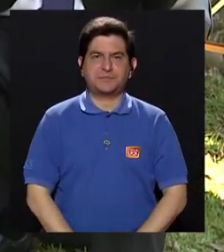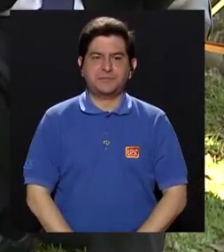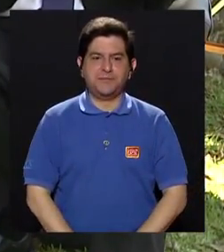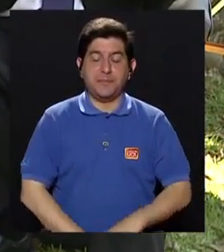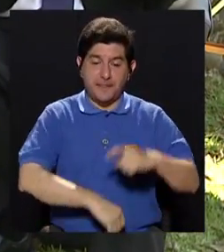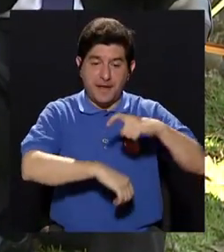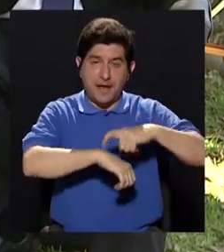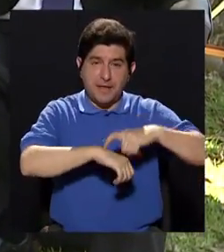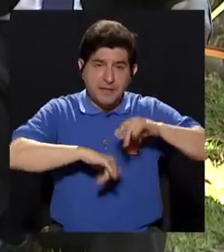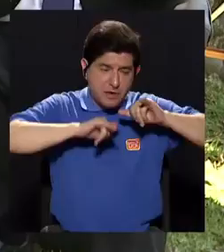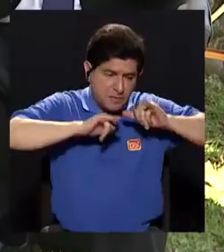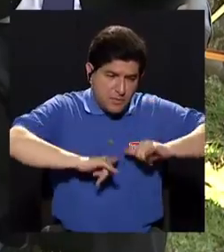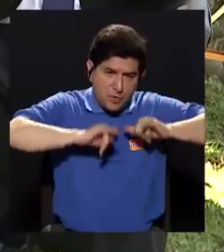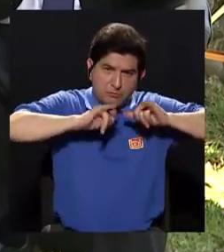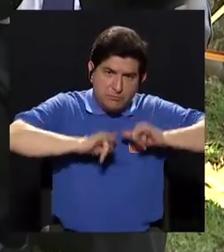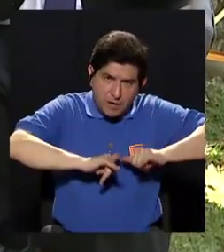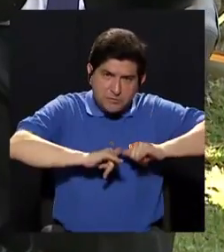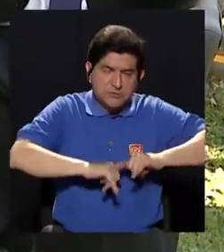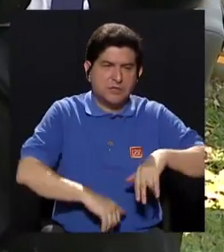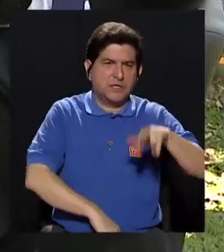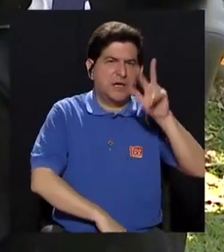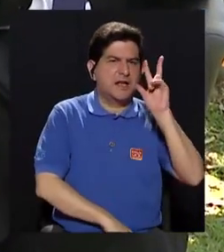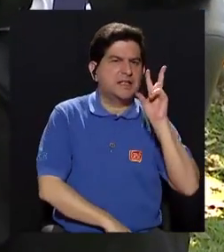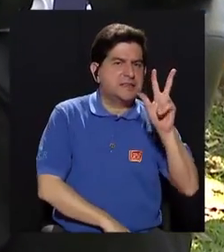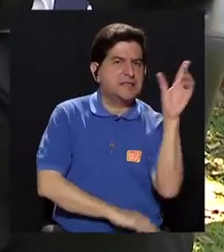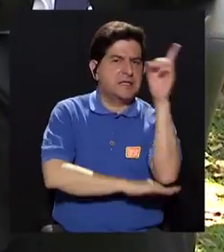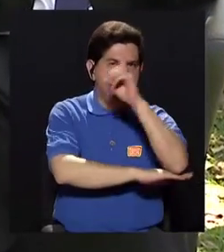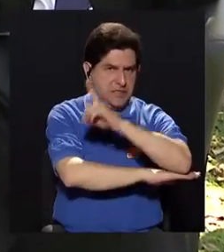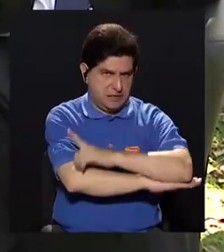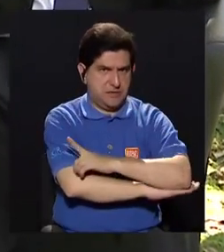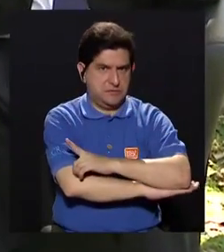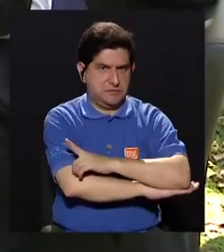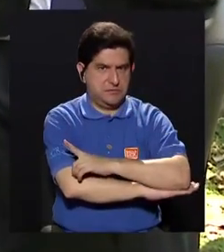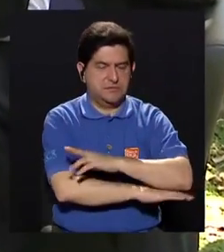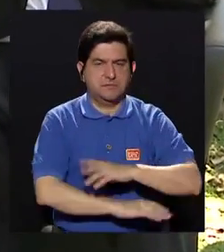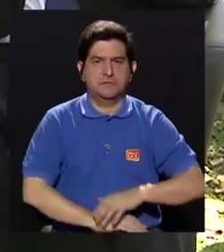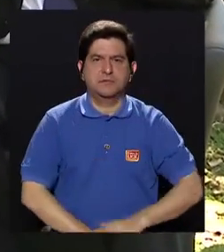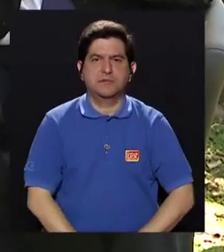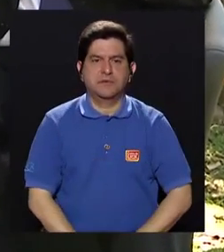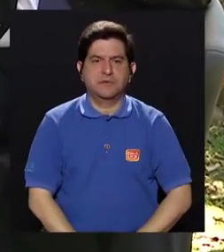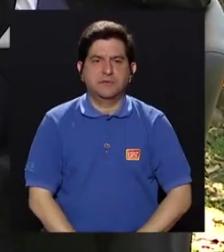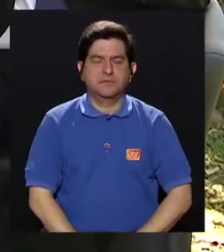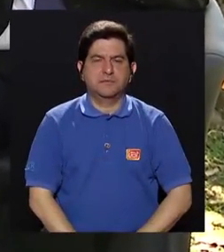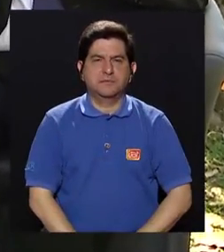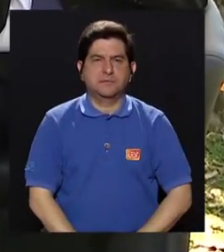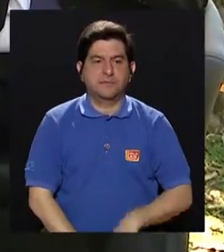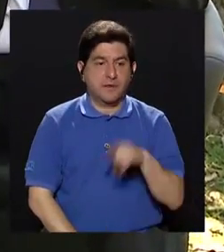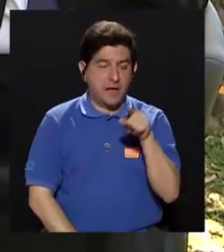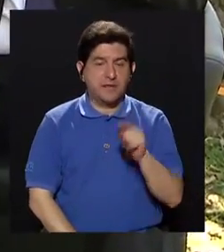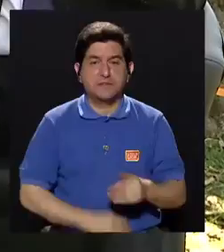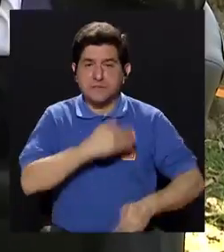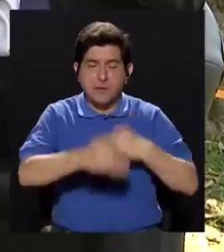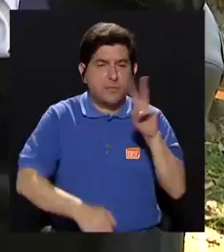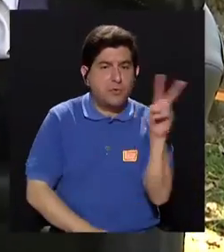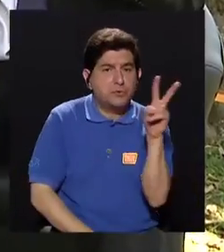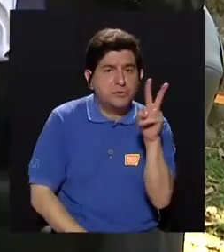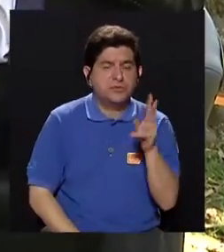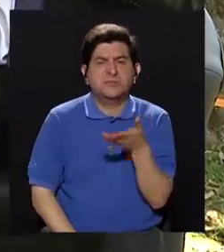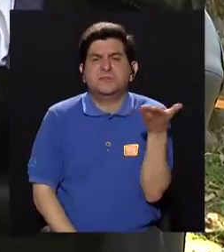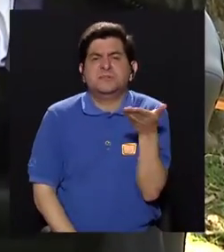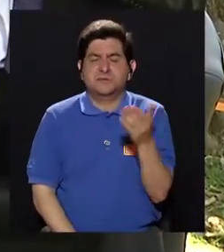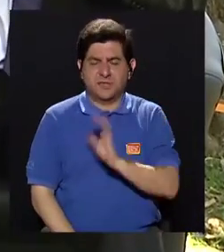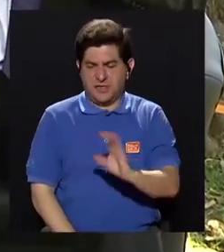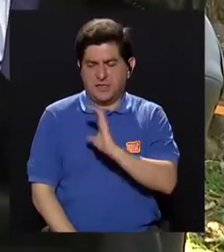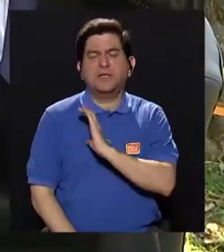el periodo de incubación es más o menos de unos tres días. Y básicamente, esta virosis se